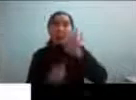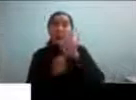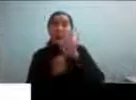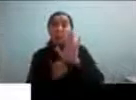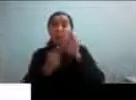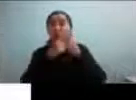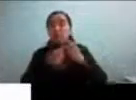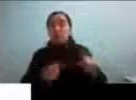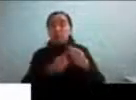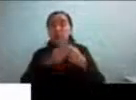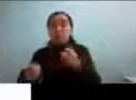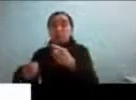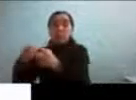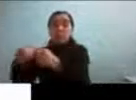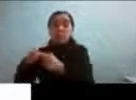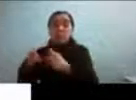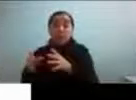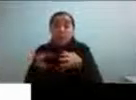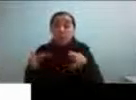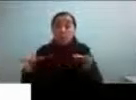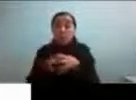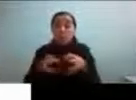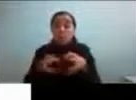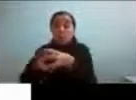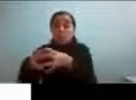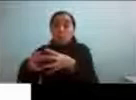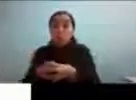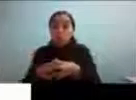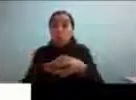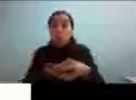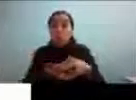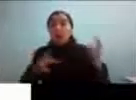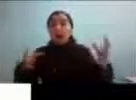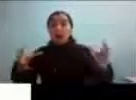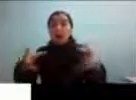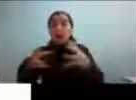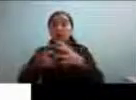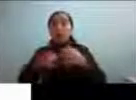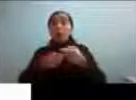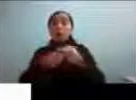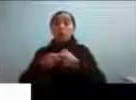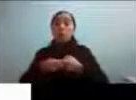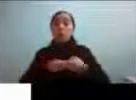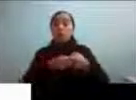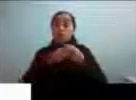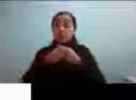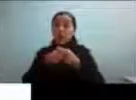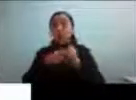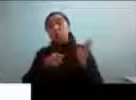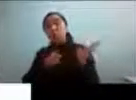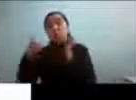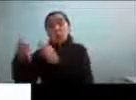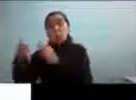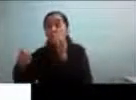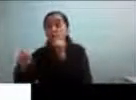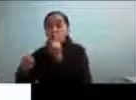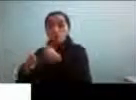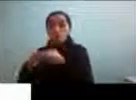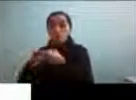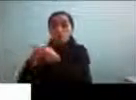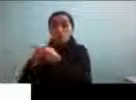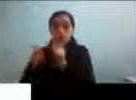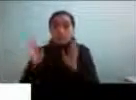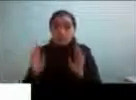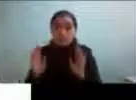y que pueden agruparse muy globalmente en rasgos sociales y no sociales de hecho